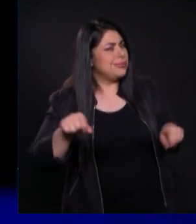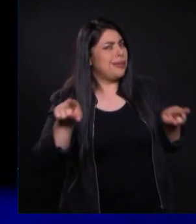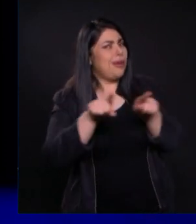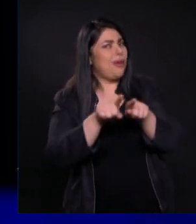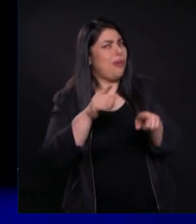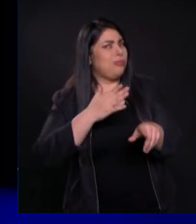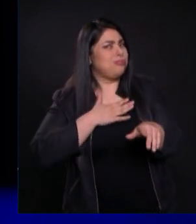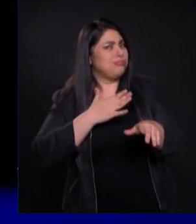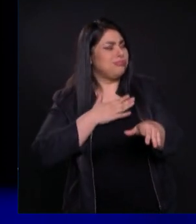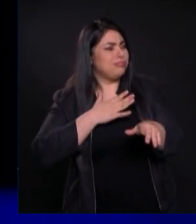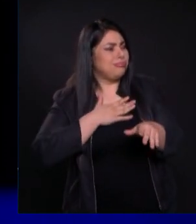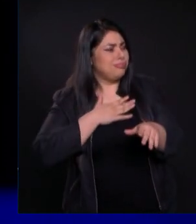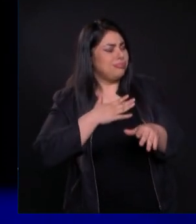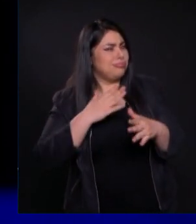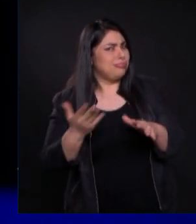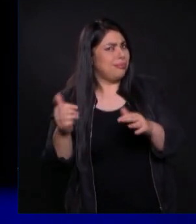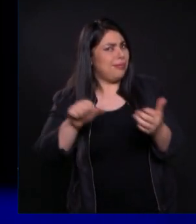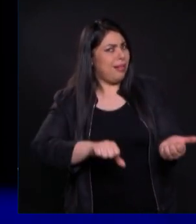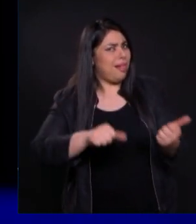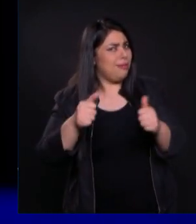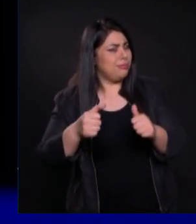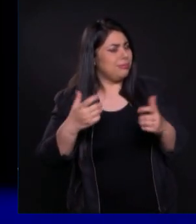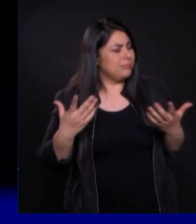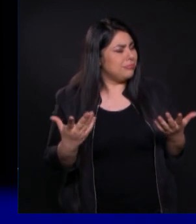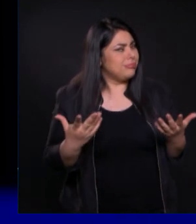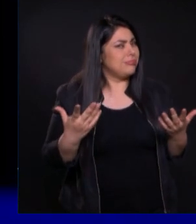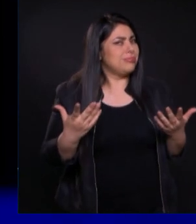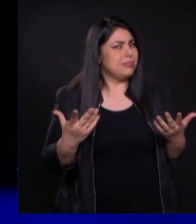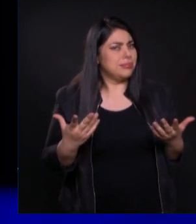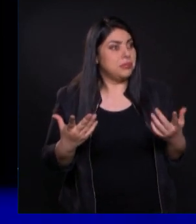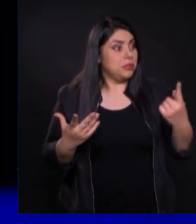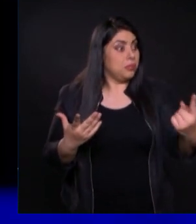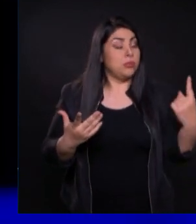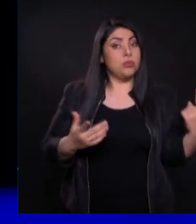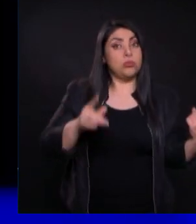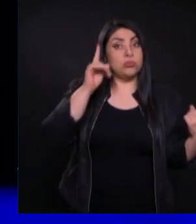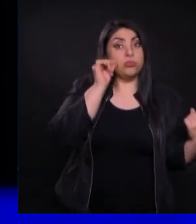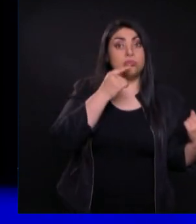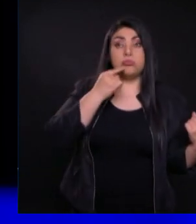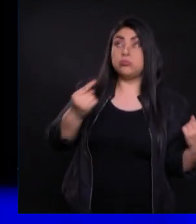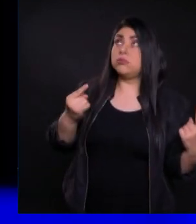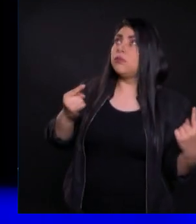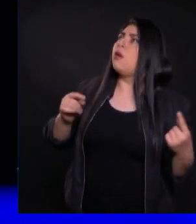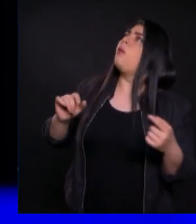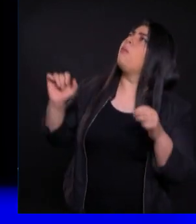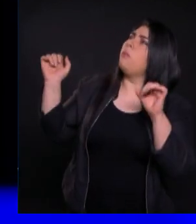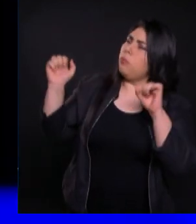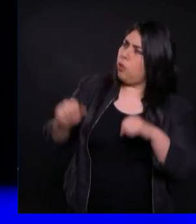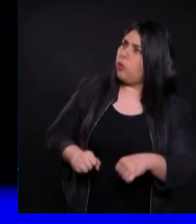bautismo con que yo soy bautizado Y ellos le dijeron, mire lo que le dijeron, podemos